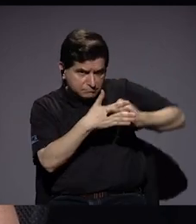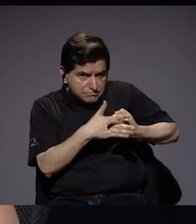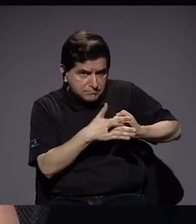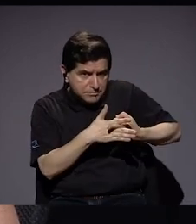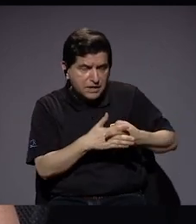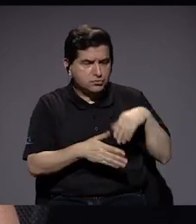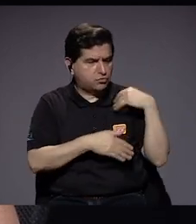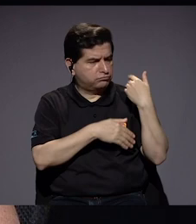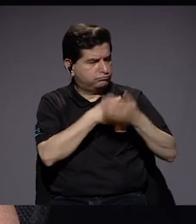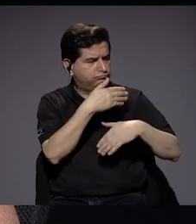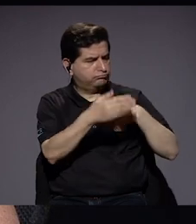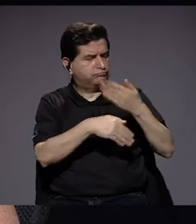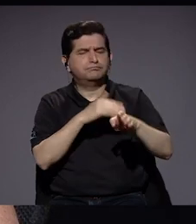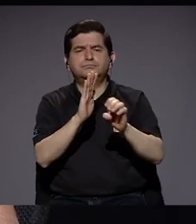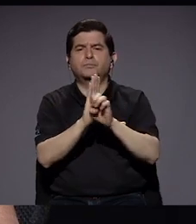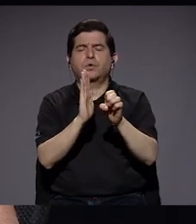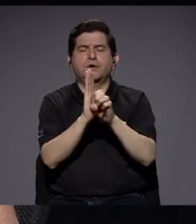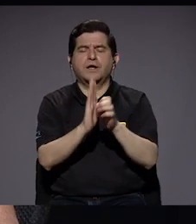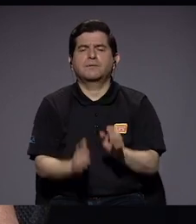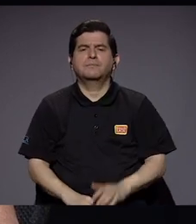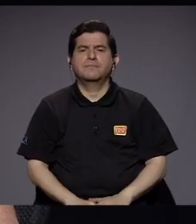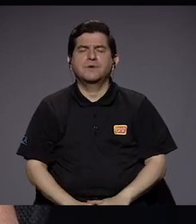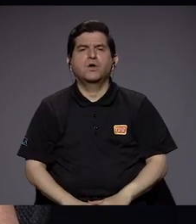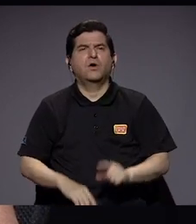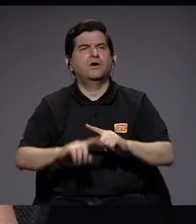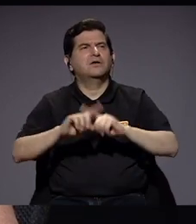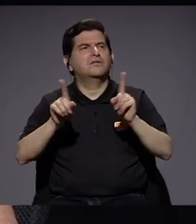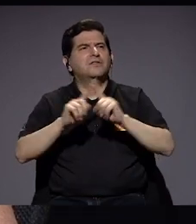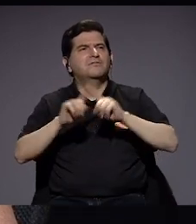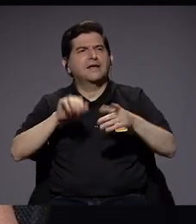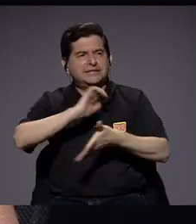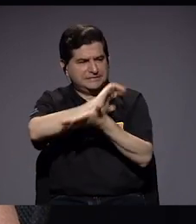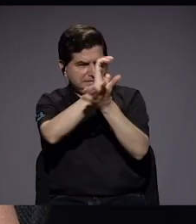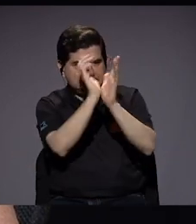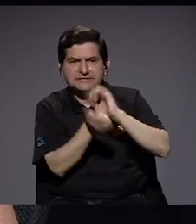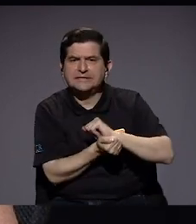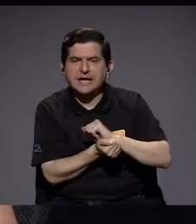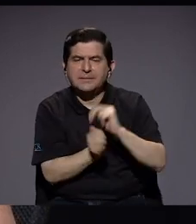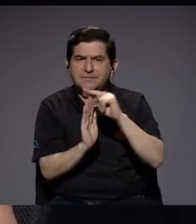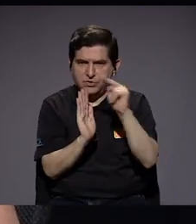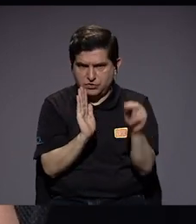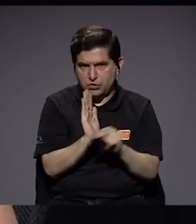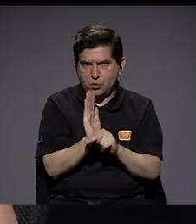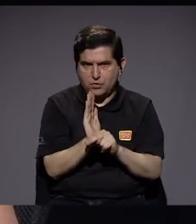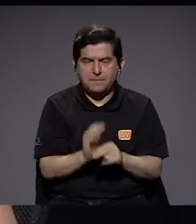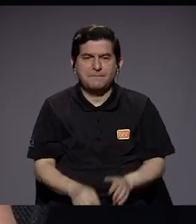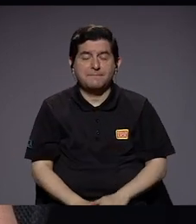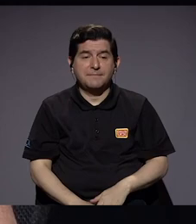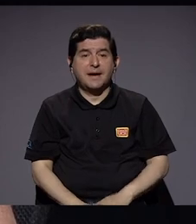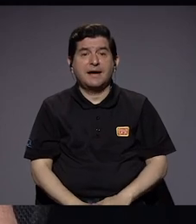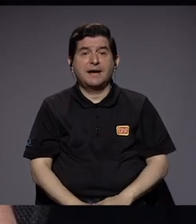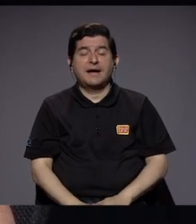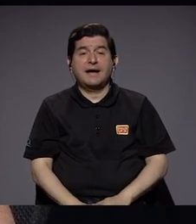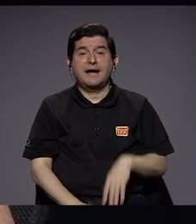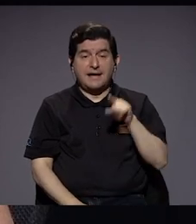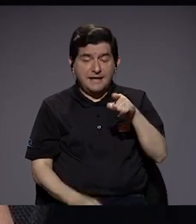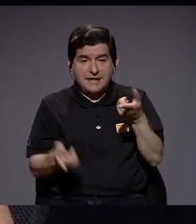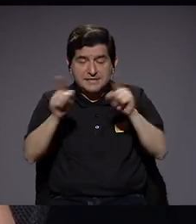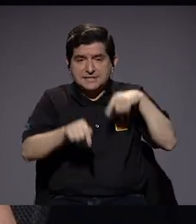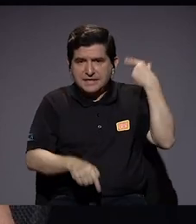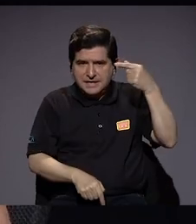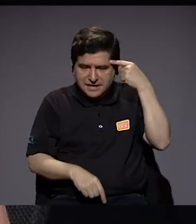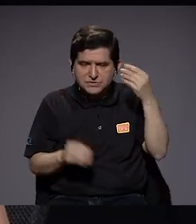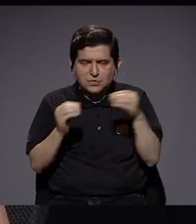proceso, por ejemplo, se dieron varias reformas normativas para darle al Estado mayores herramientas para la gestión